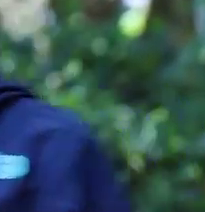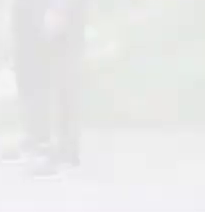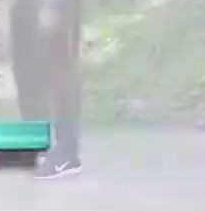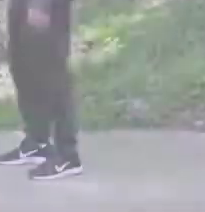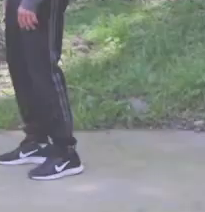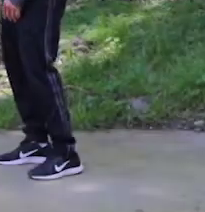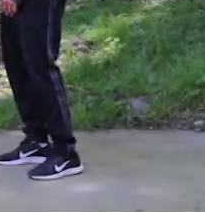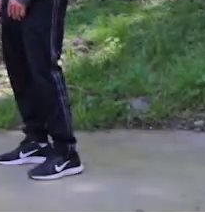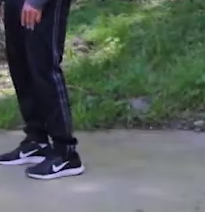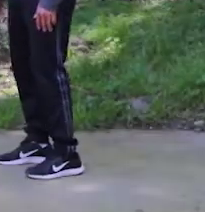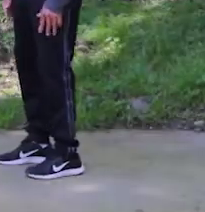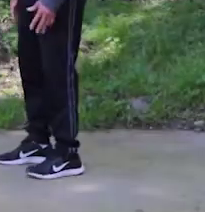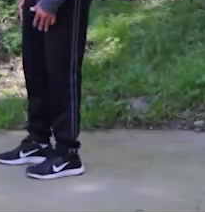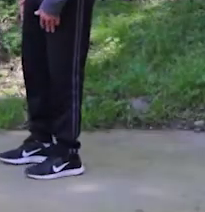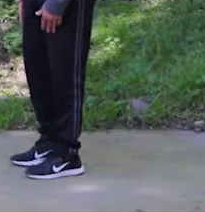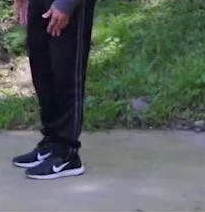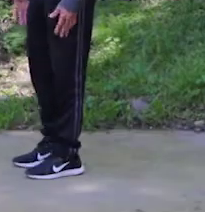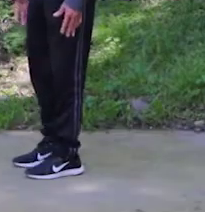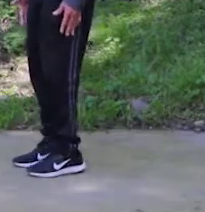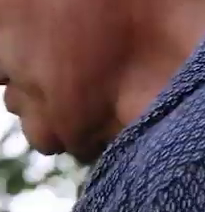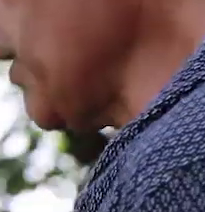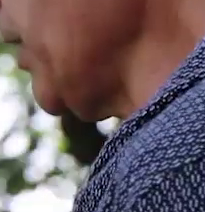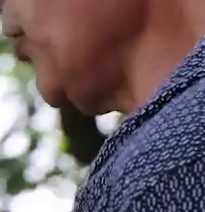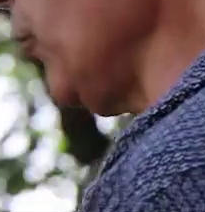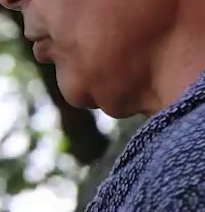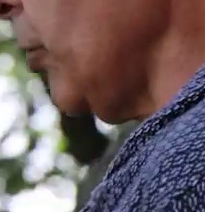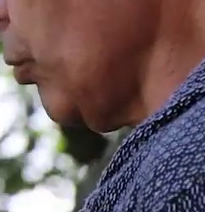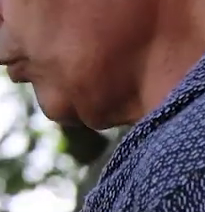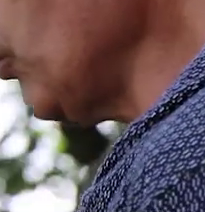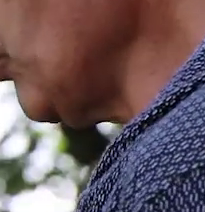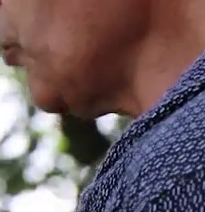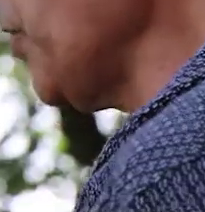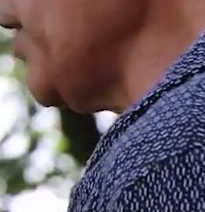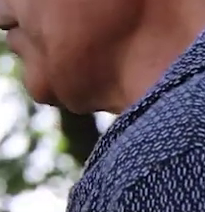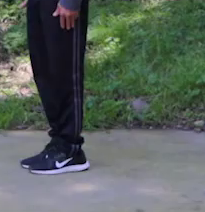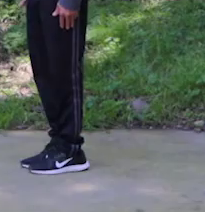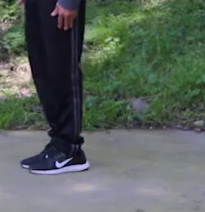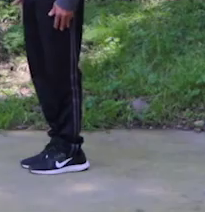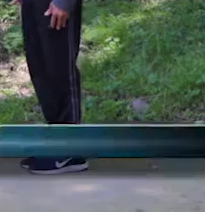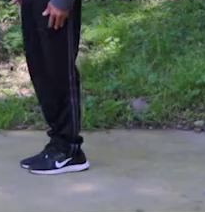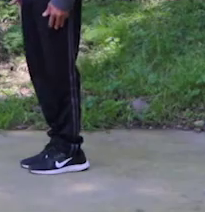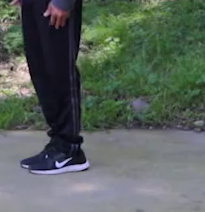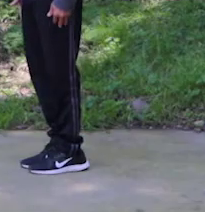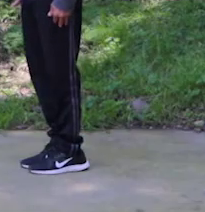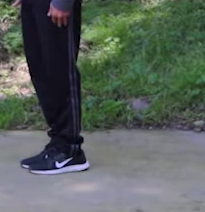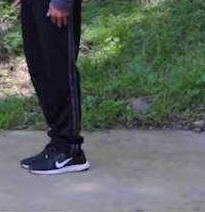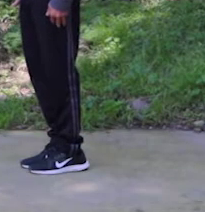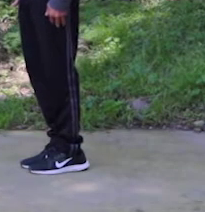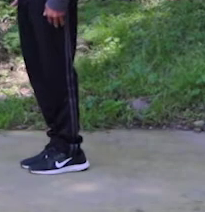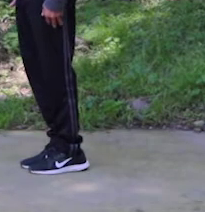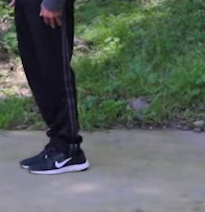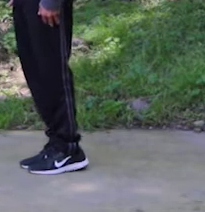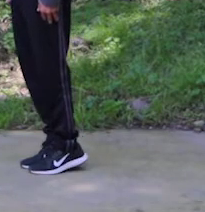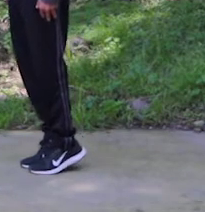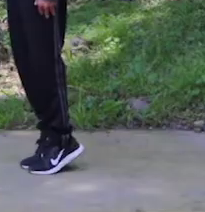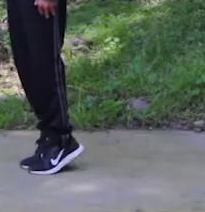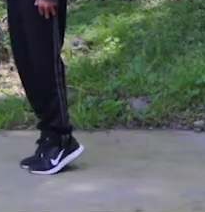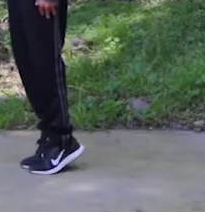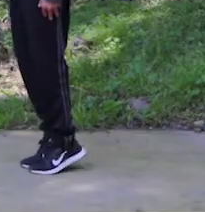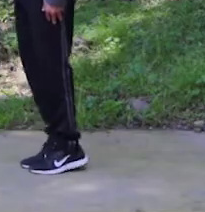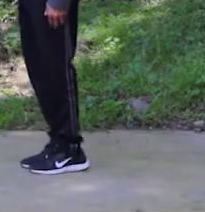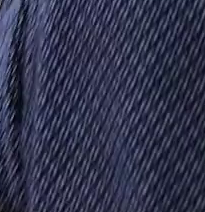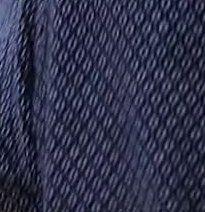vamos a trabajar pantorrilla, vamos a parar derechos, juntos los pies y lo único que vamos a hacer es elevar nuestros talones,